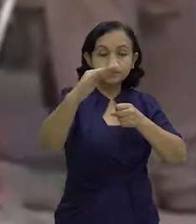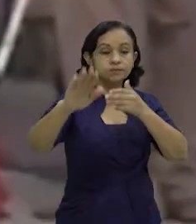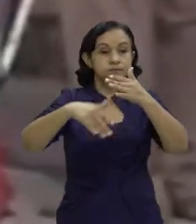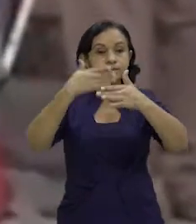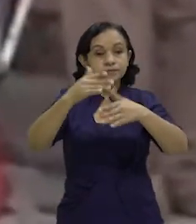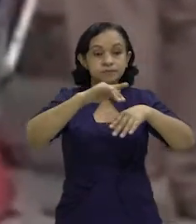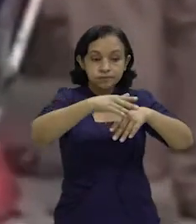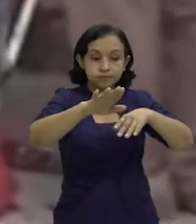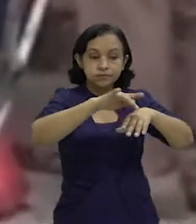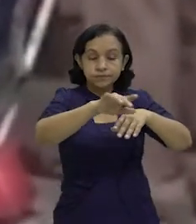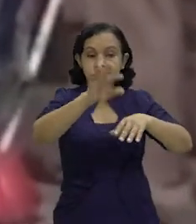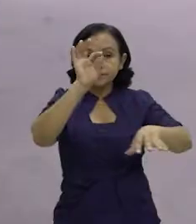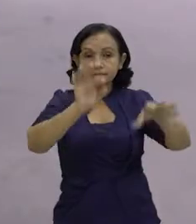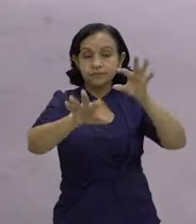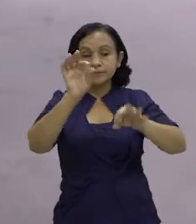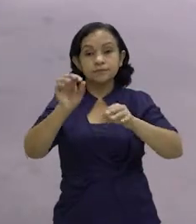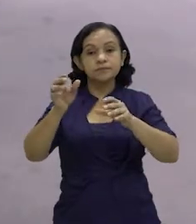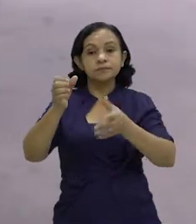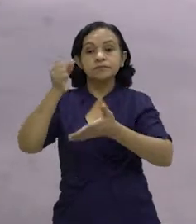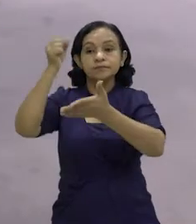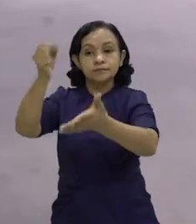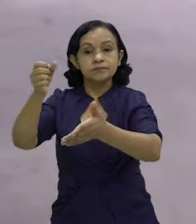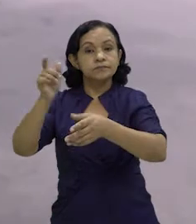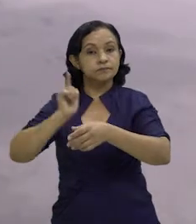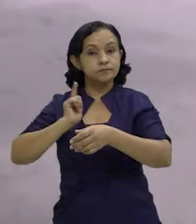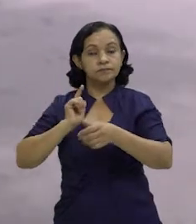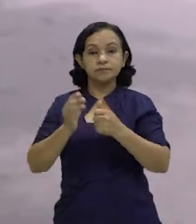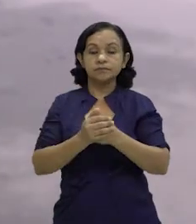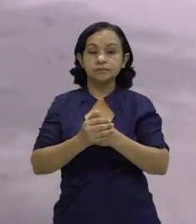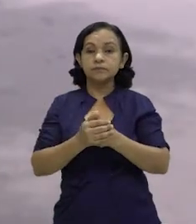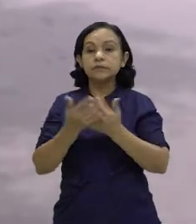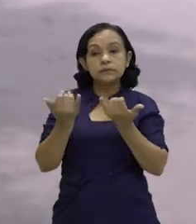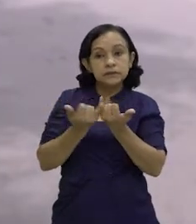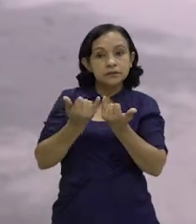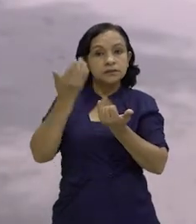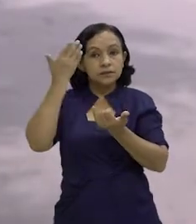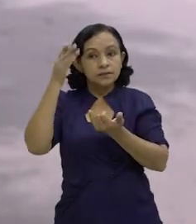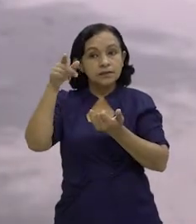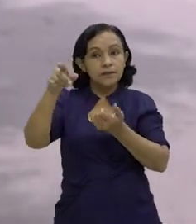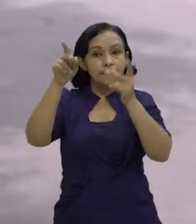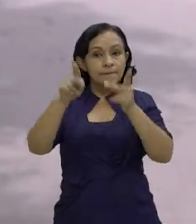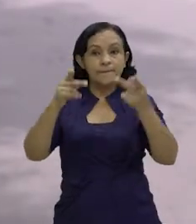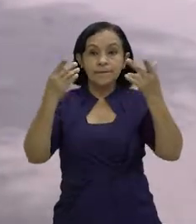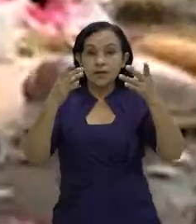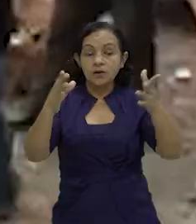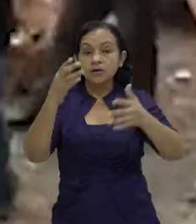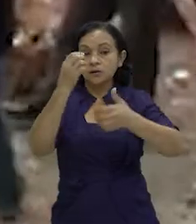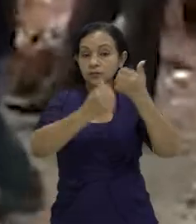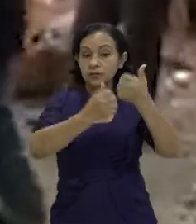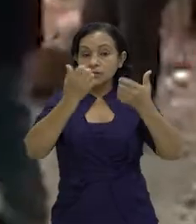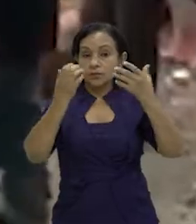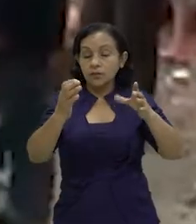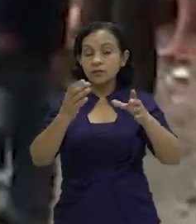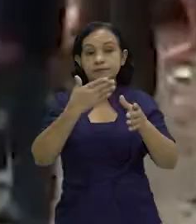personal que posteriormente selecciona allá donde se lo llevan. Tener un poco de empatía, saber que este tipo de cosas les